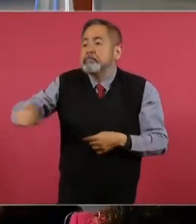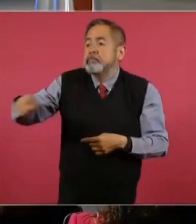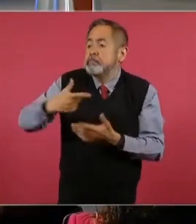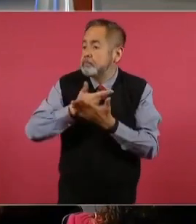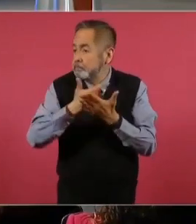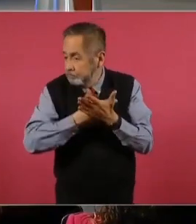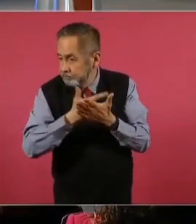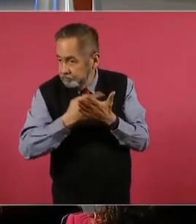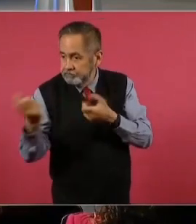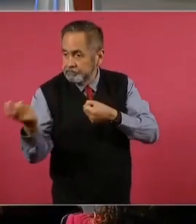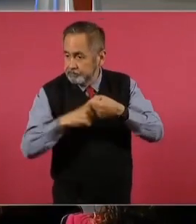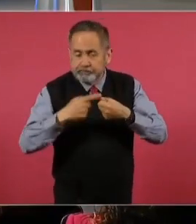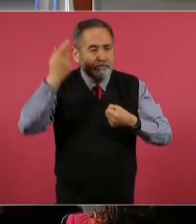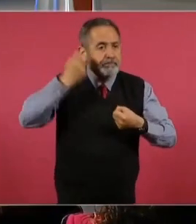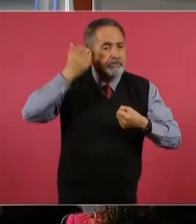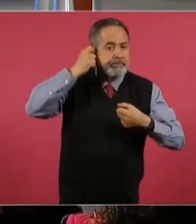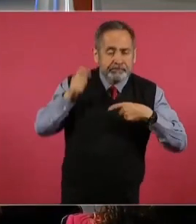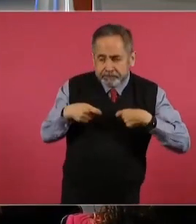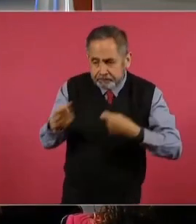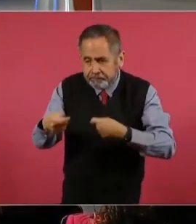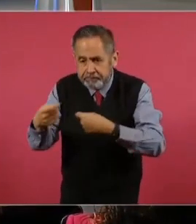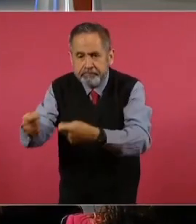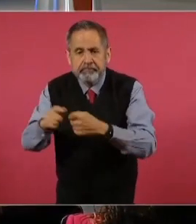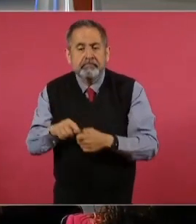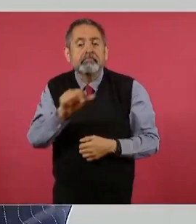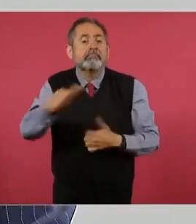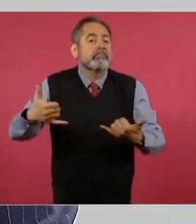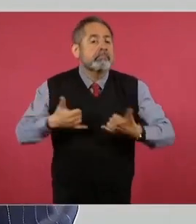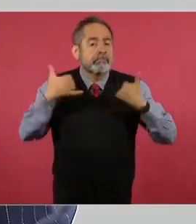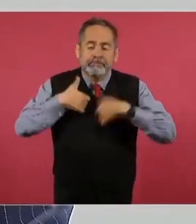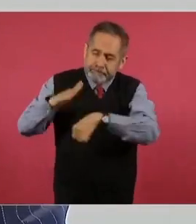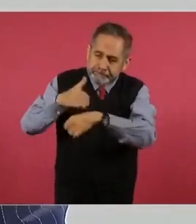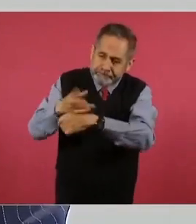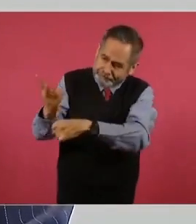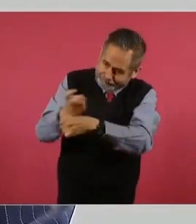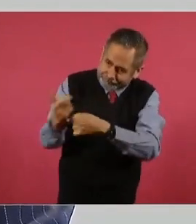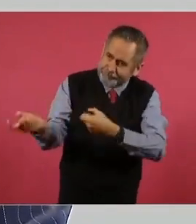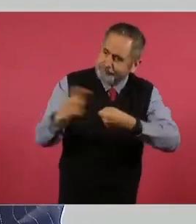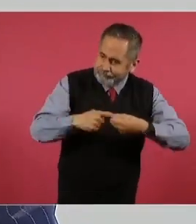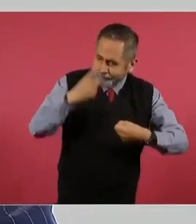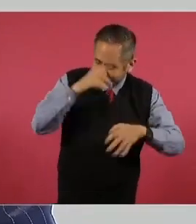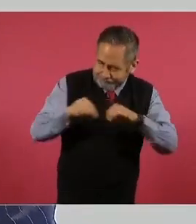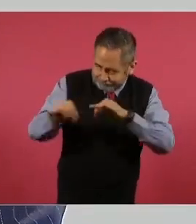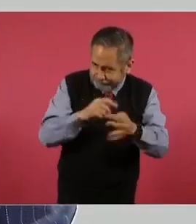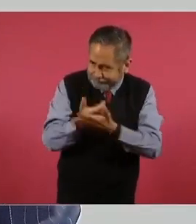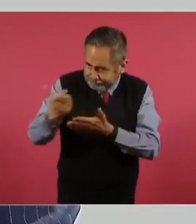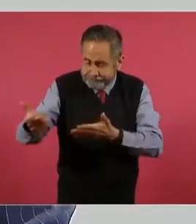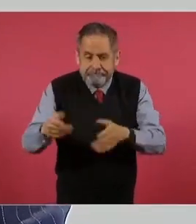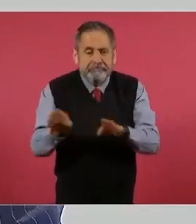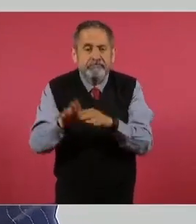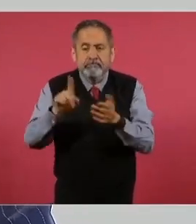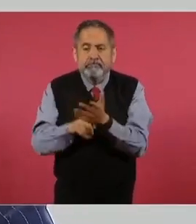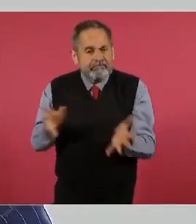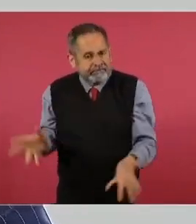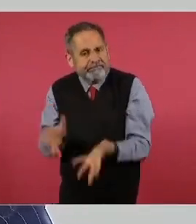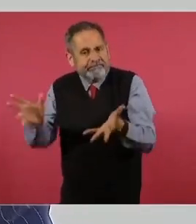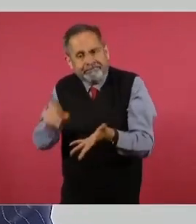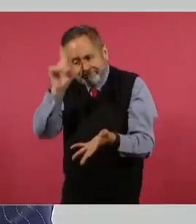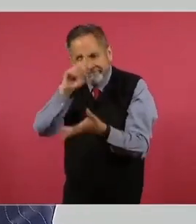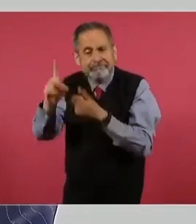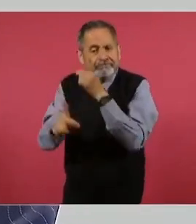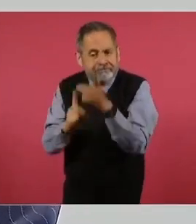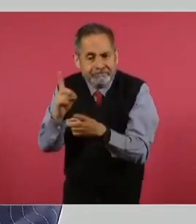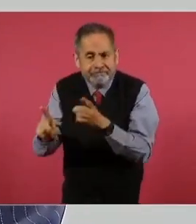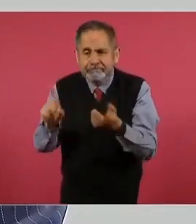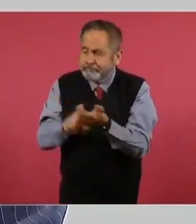a difundir las ofertas laborales, en especial a jóvenes, a fomentar actividades culturales y deportivas, a organizar pláticas y